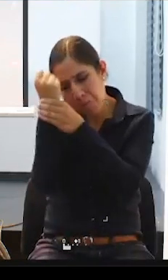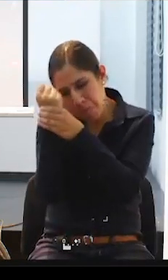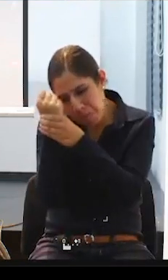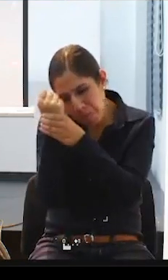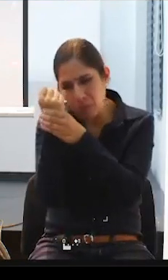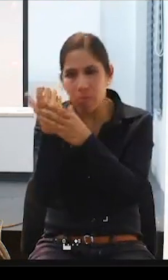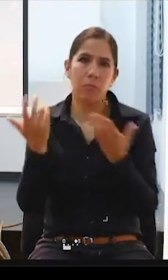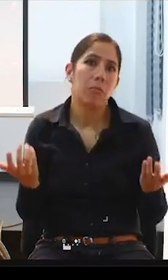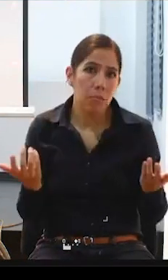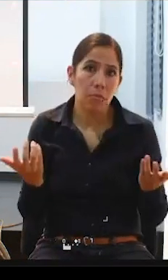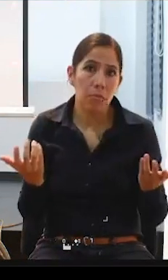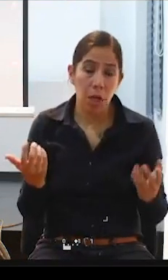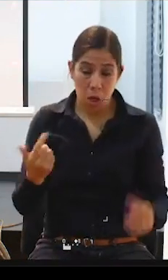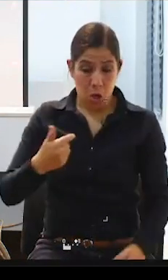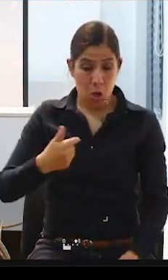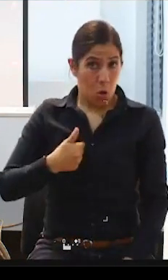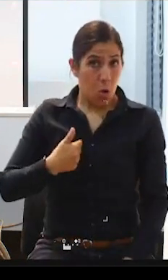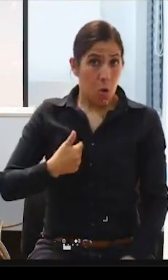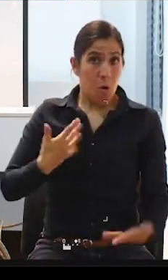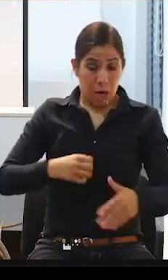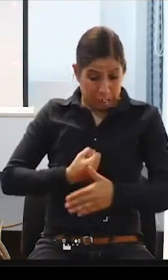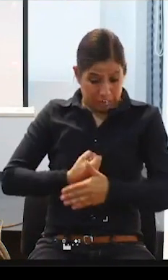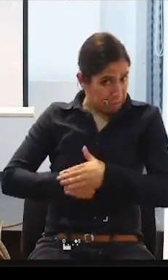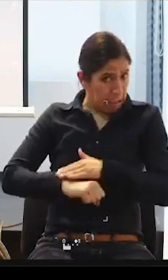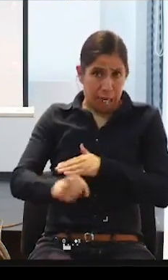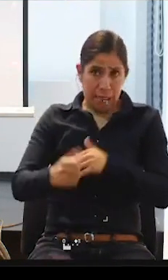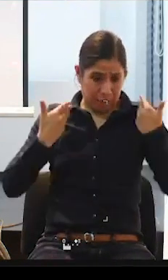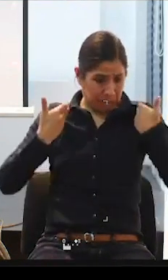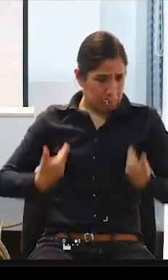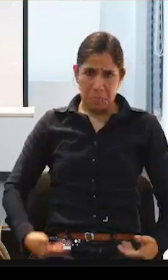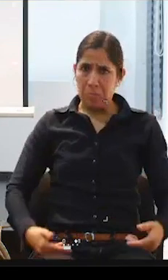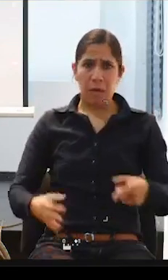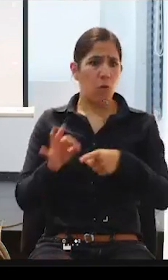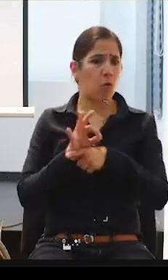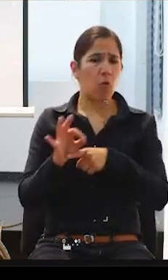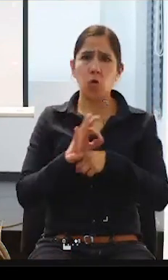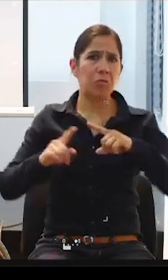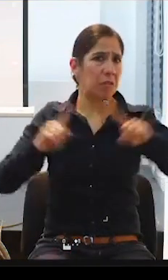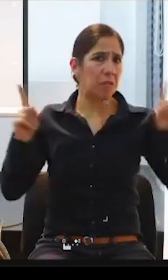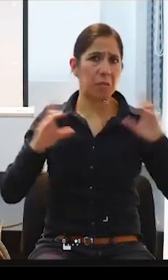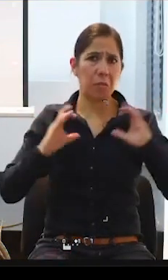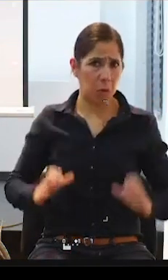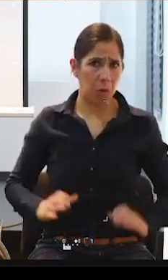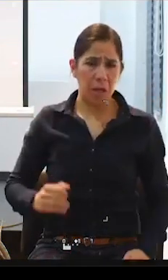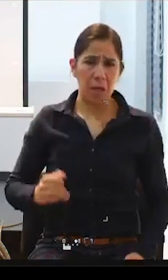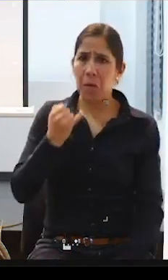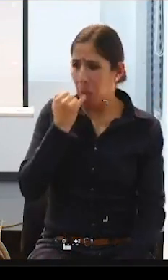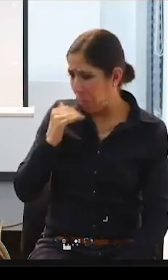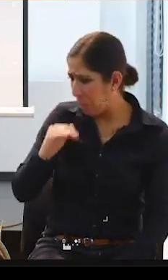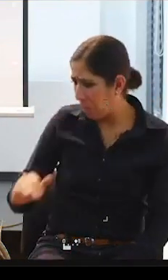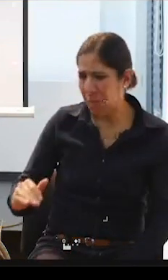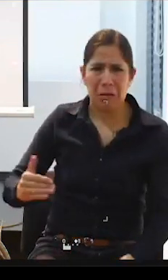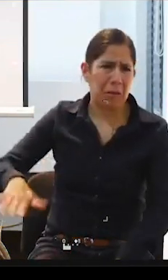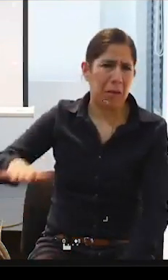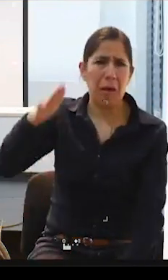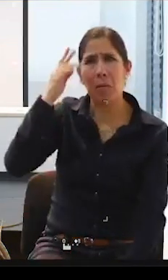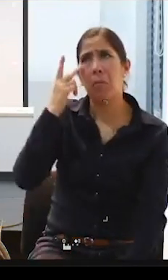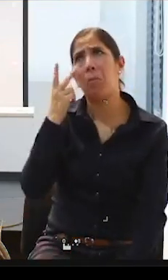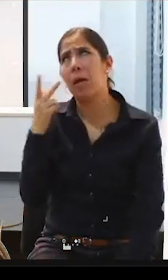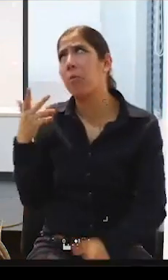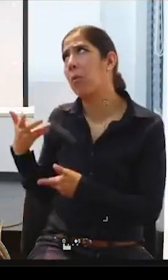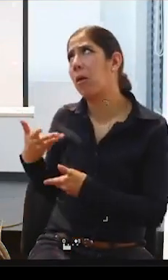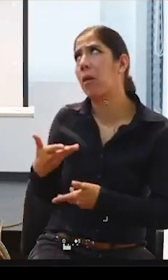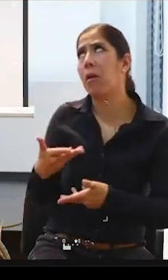he nacido con diversidad funcional y yo, de pequeñita y de joven, me he visto que no iba motorizada, me llevaban. Entonces,